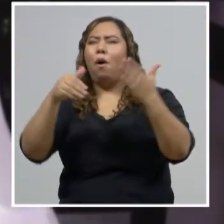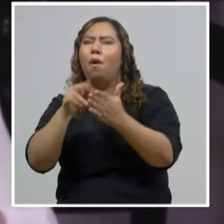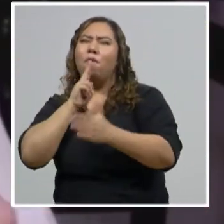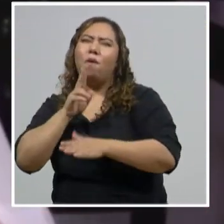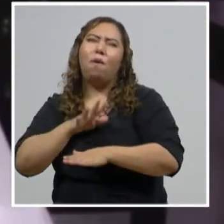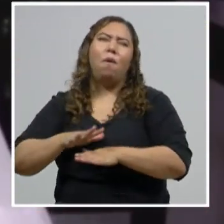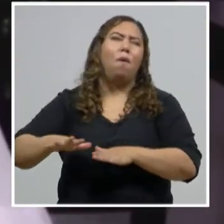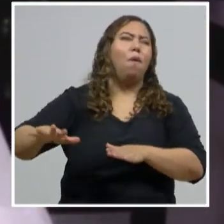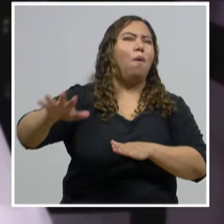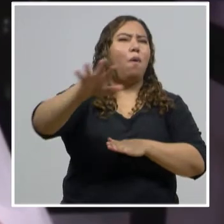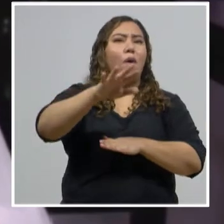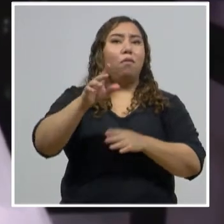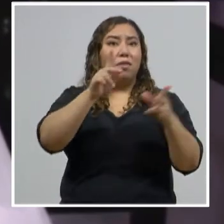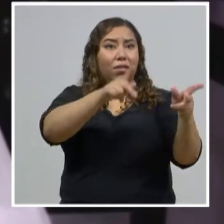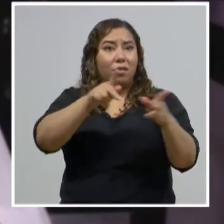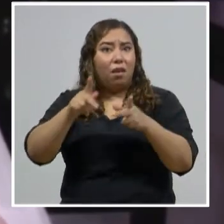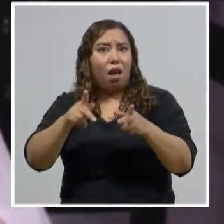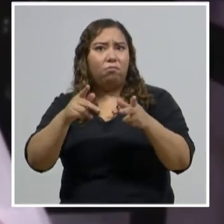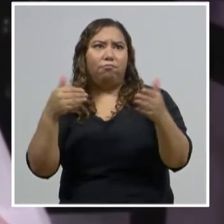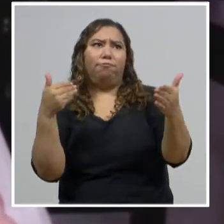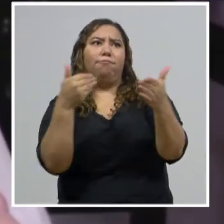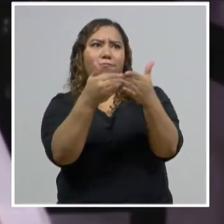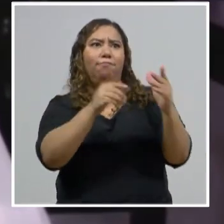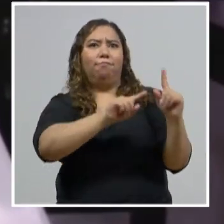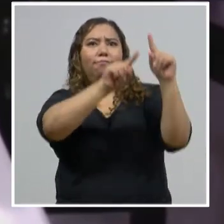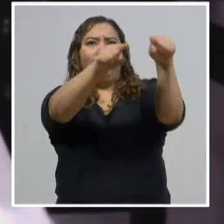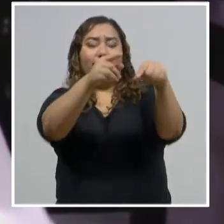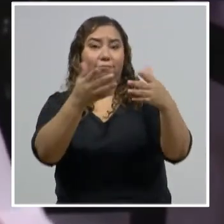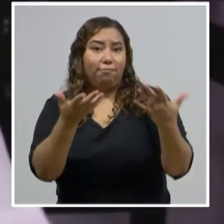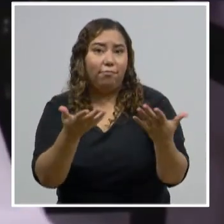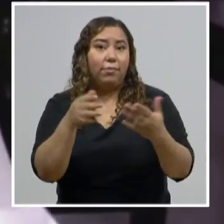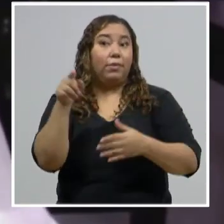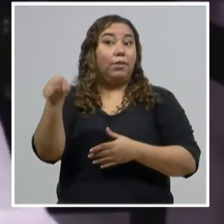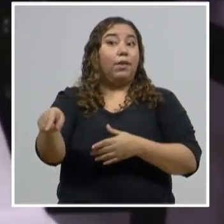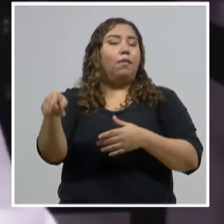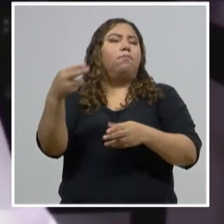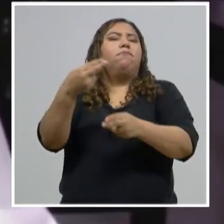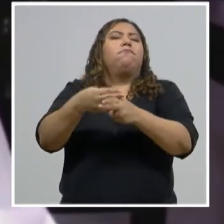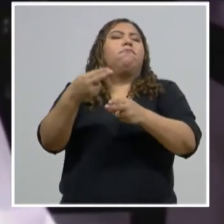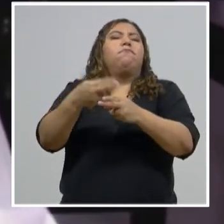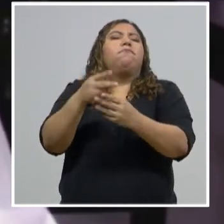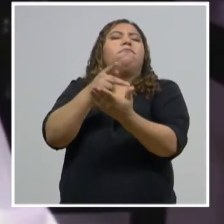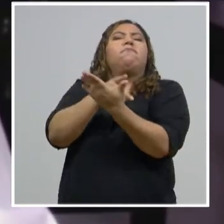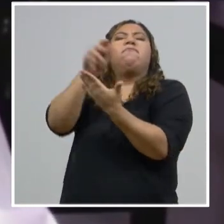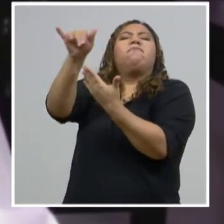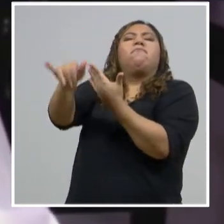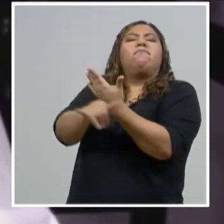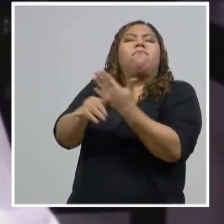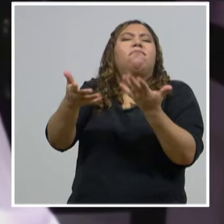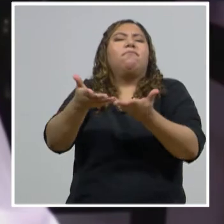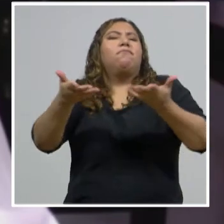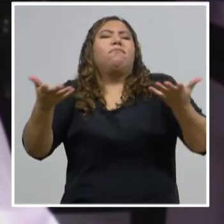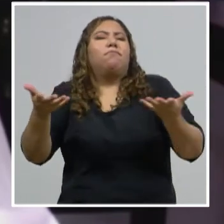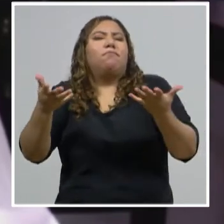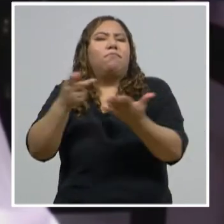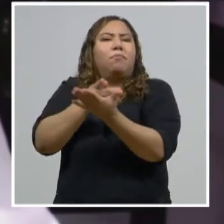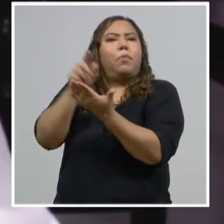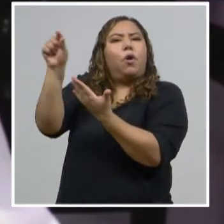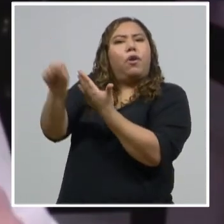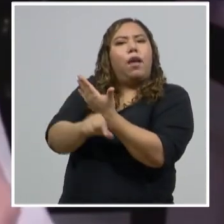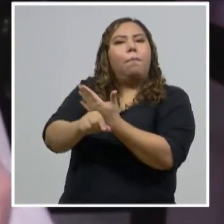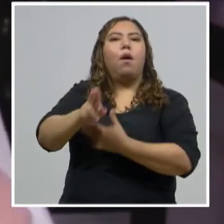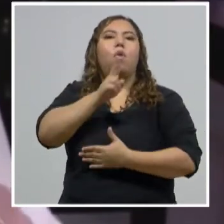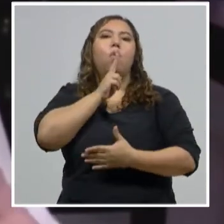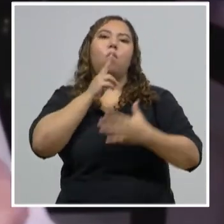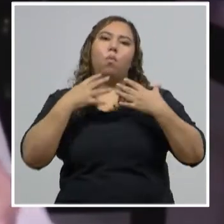Equipo es lo que estamos haciendo con Fuerza Honduras. Son 450 millones de lempiras que tendrán a la disposición